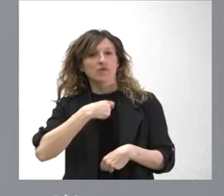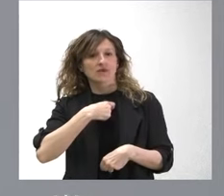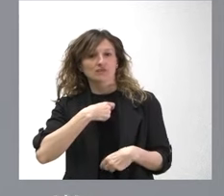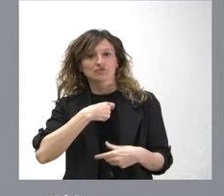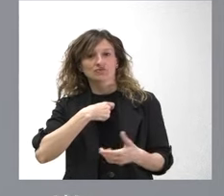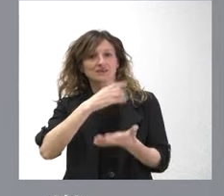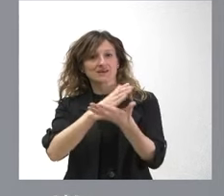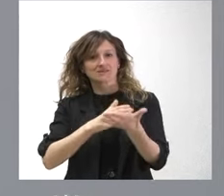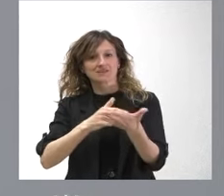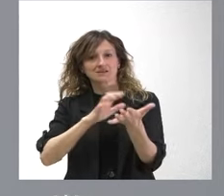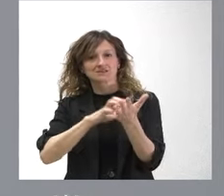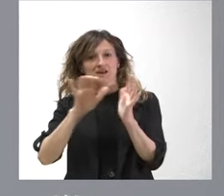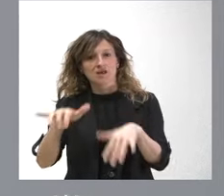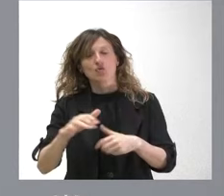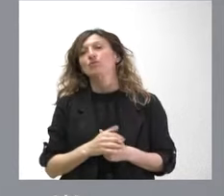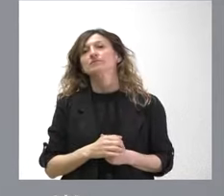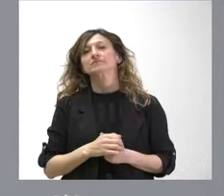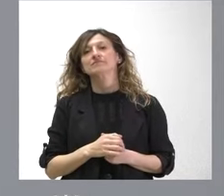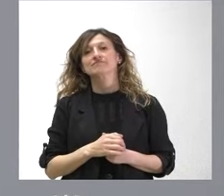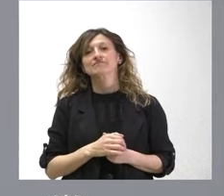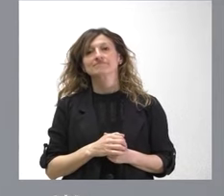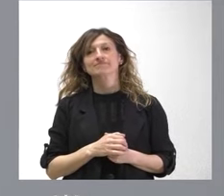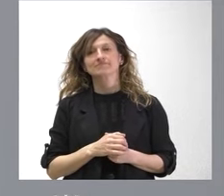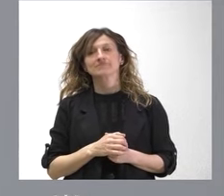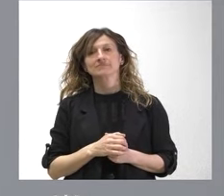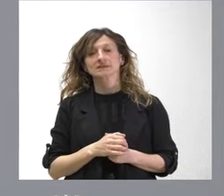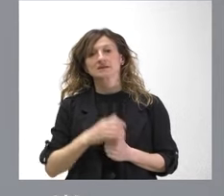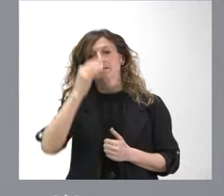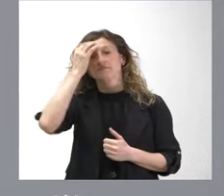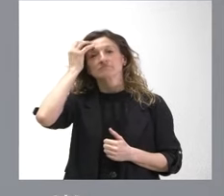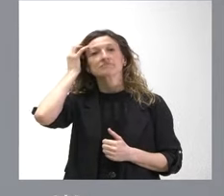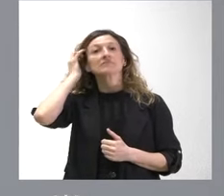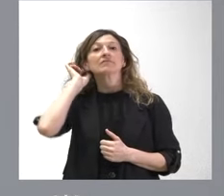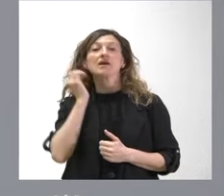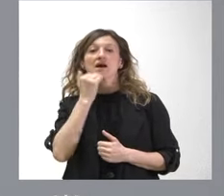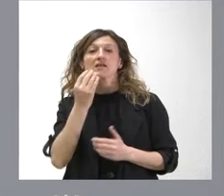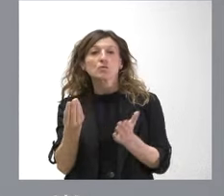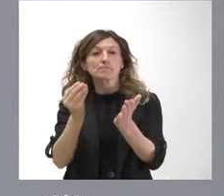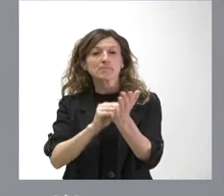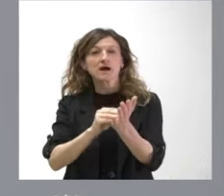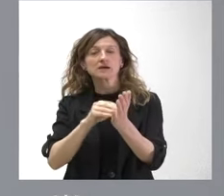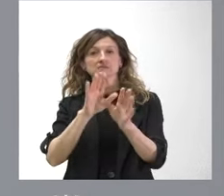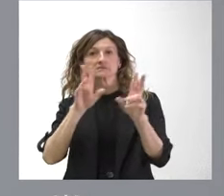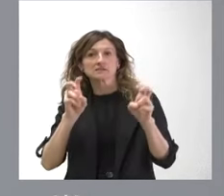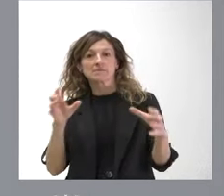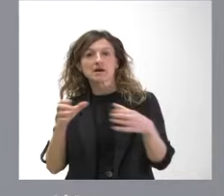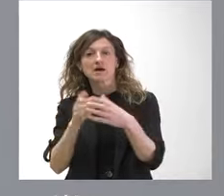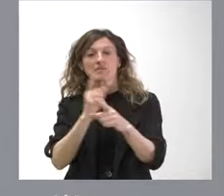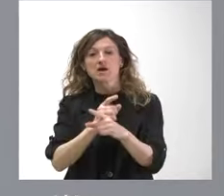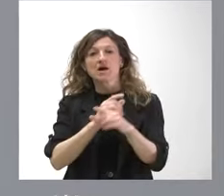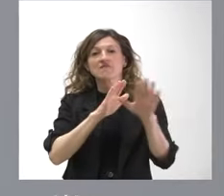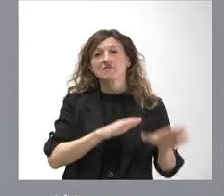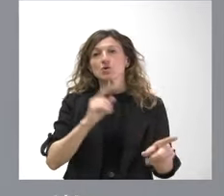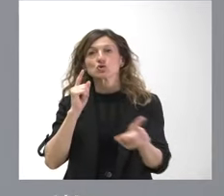comunidad autónoma y no tenemos nada que añadir sobre la posición a favor o en contra